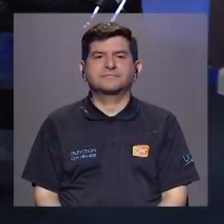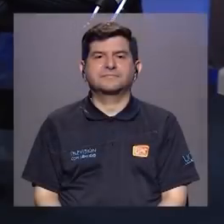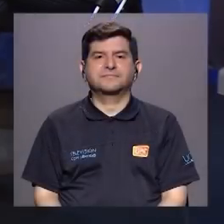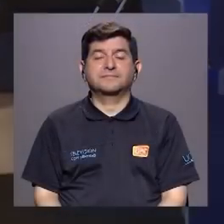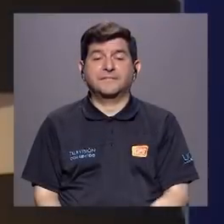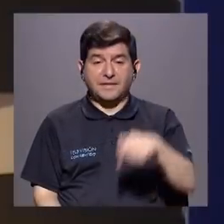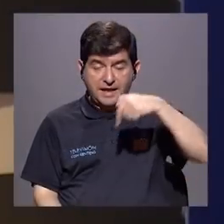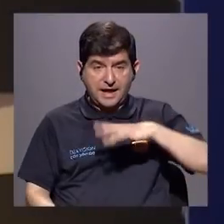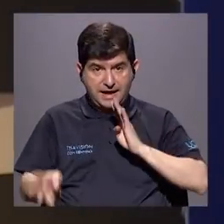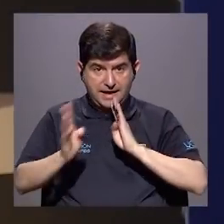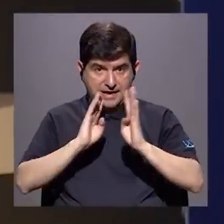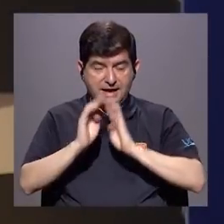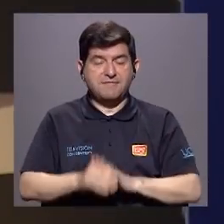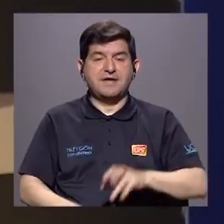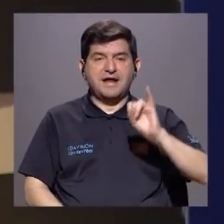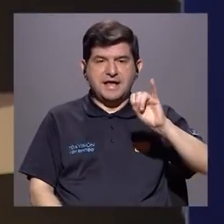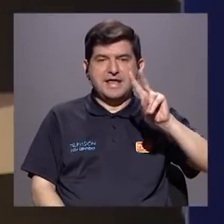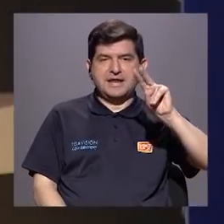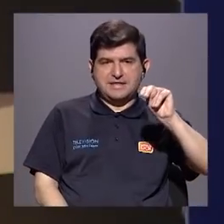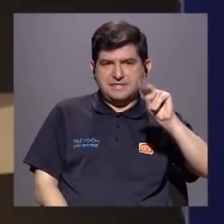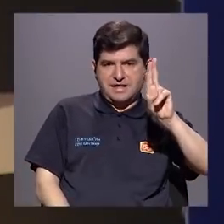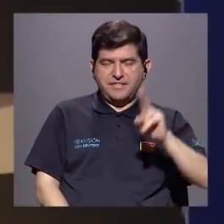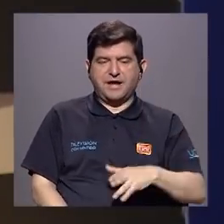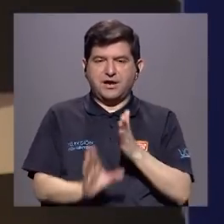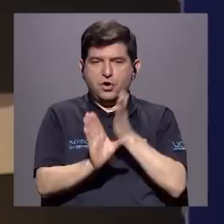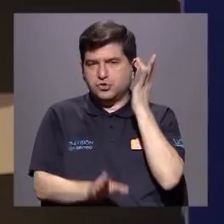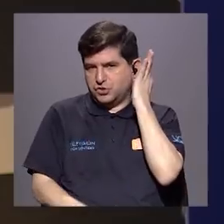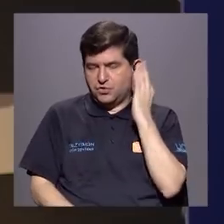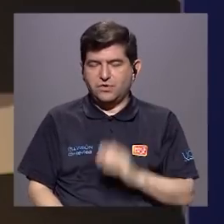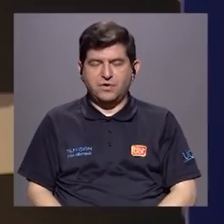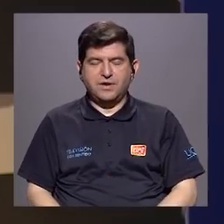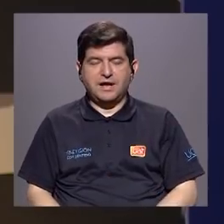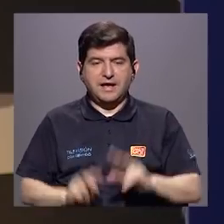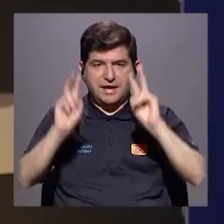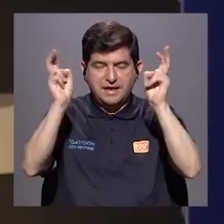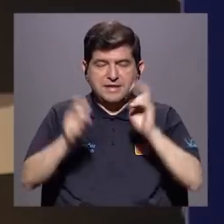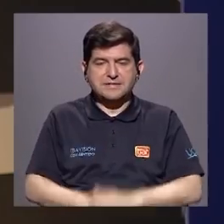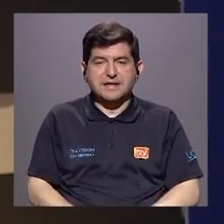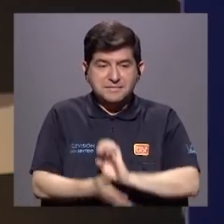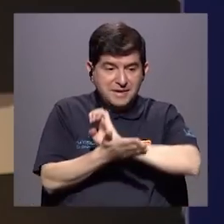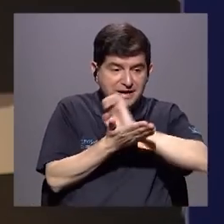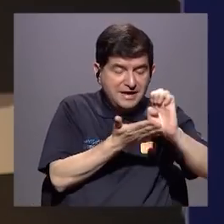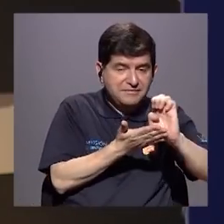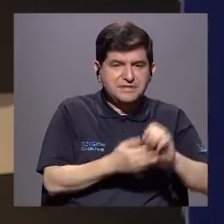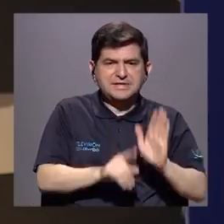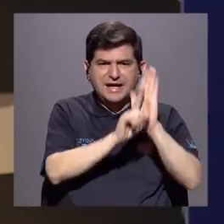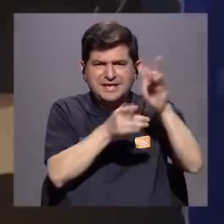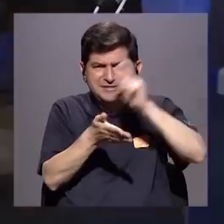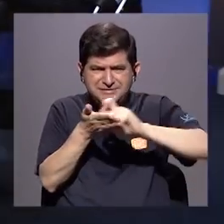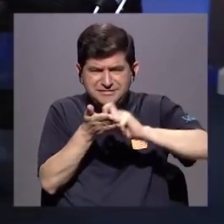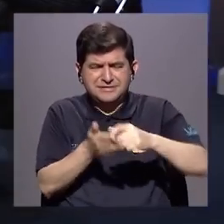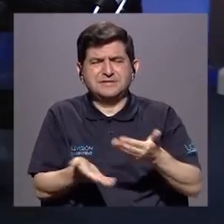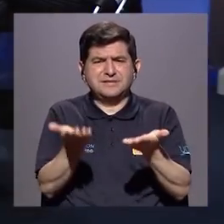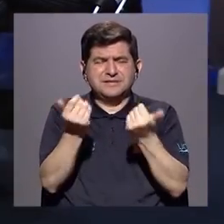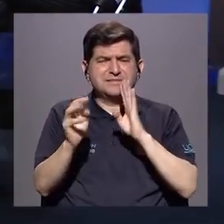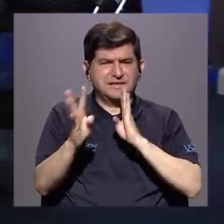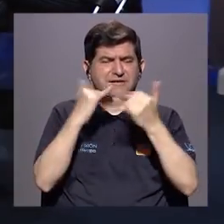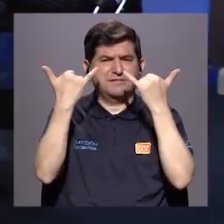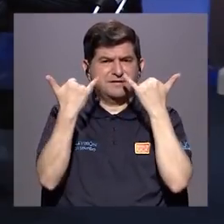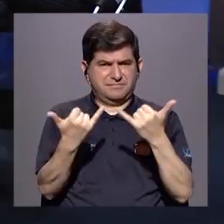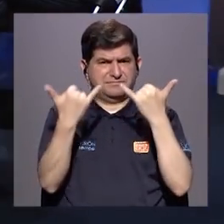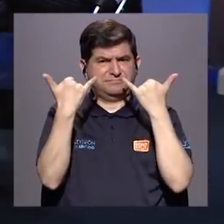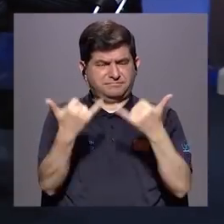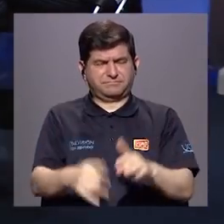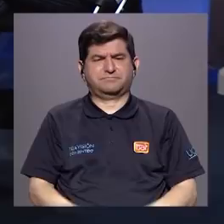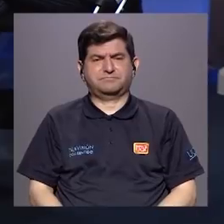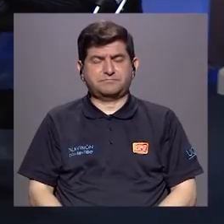Estamos conversando con Ingrid Naranjo, psicóloga, acerca de prevención del bullying. Ingrid, quisiera que nos hablara un